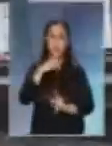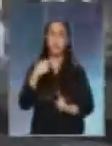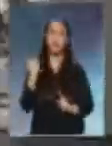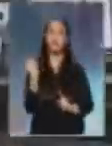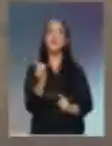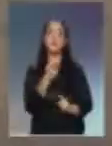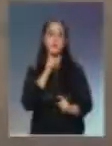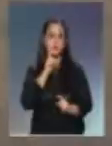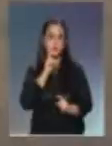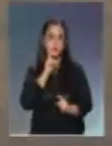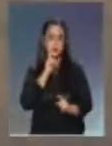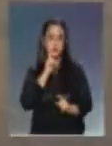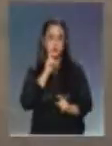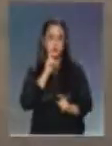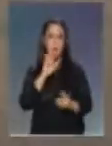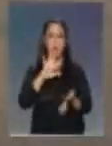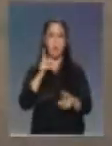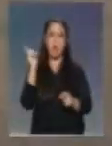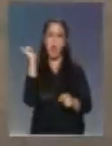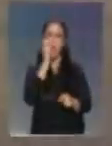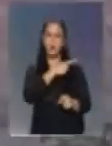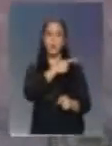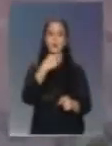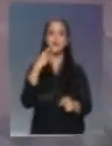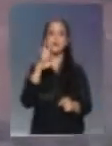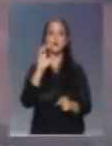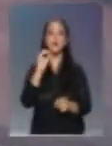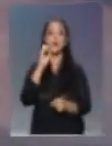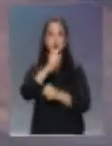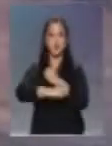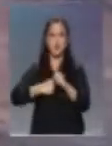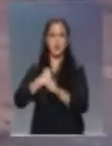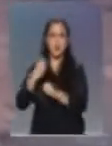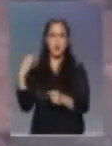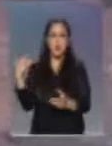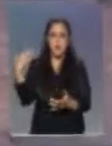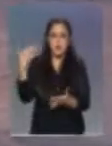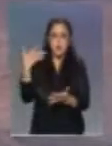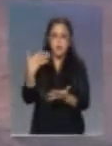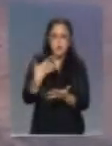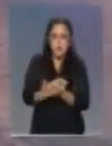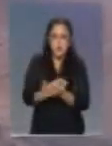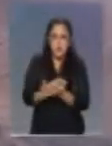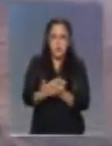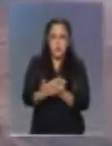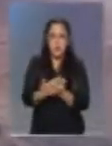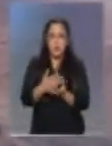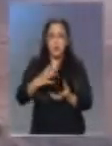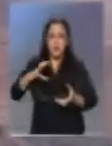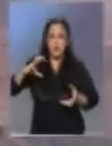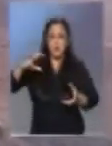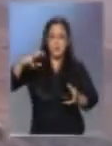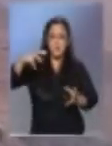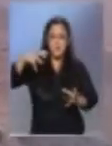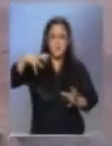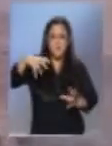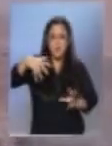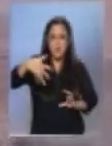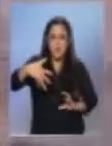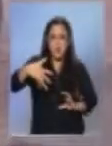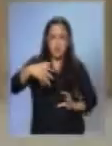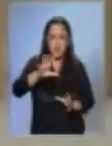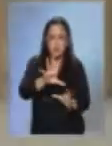tenido en los últimos 150 años que ha intervenido fuertemente al planeta. Ha sacado sus